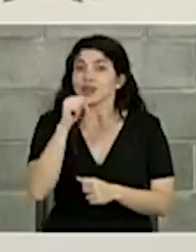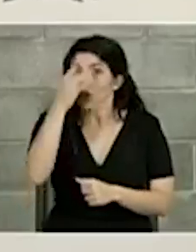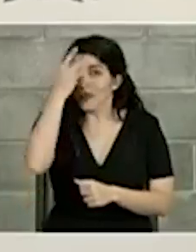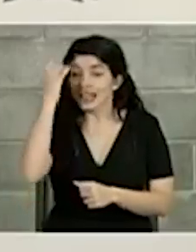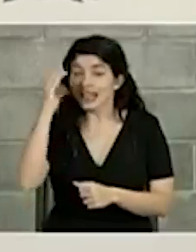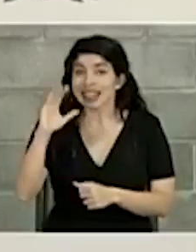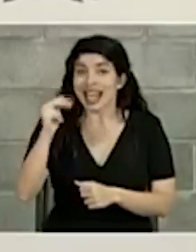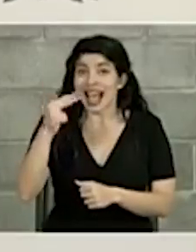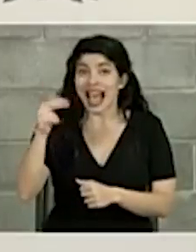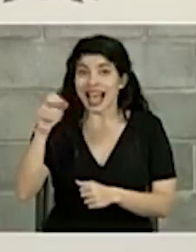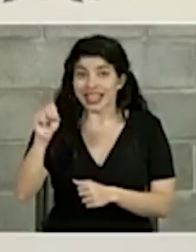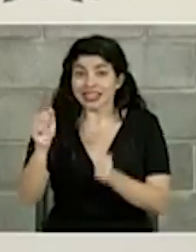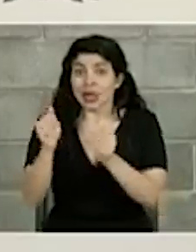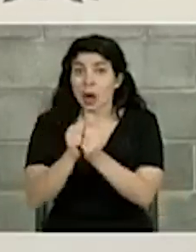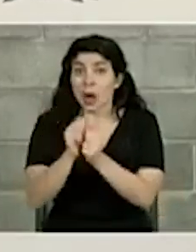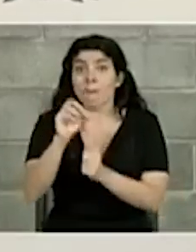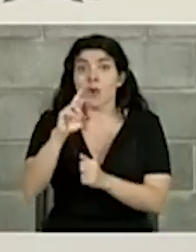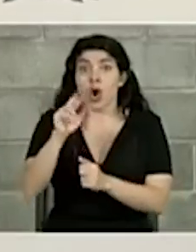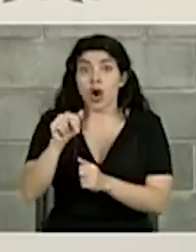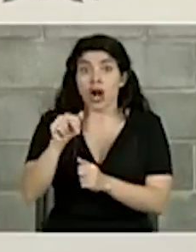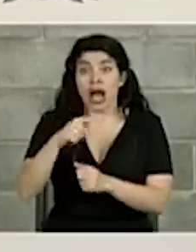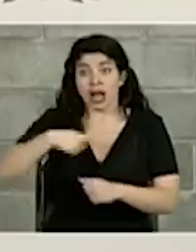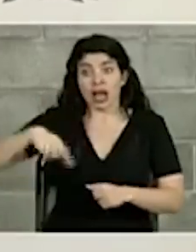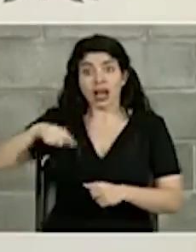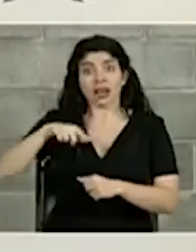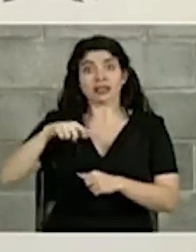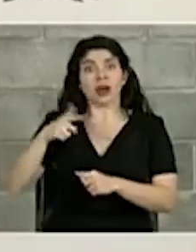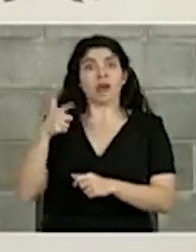Cañas junto a Mora fueron fusilados